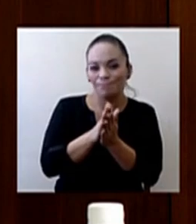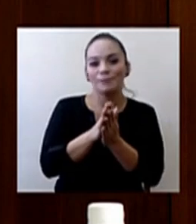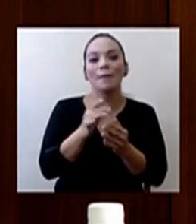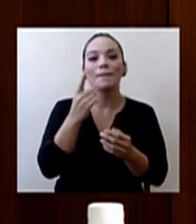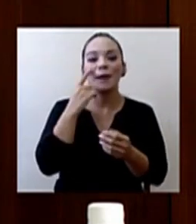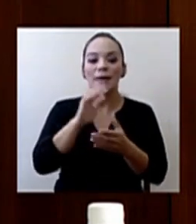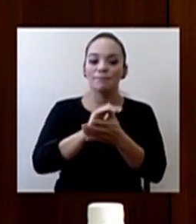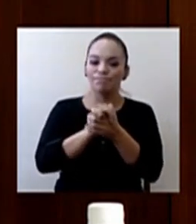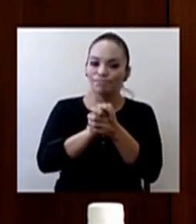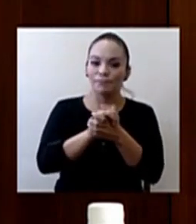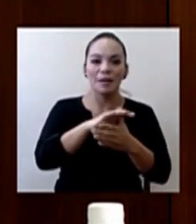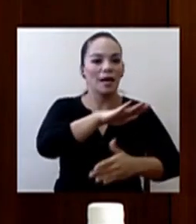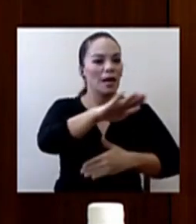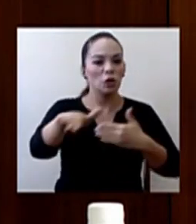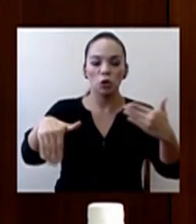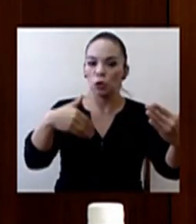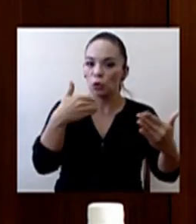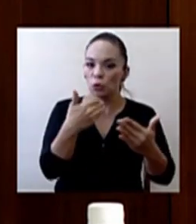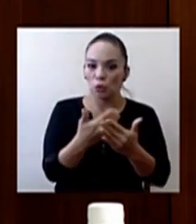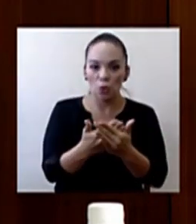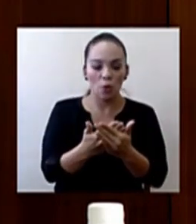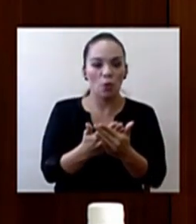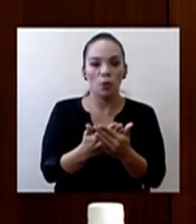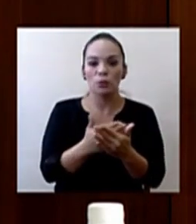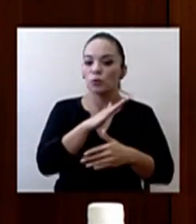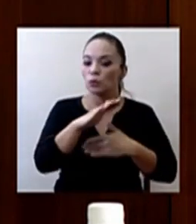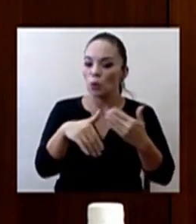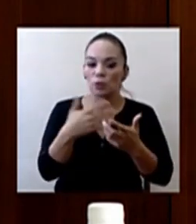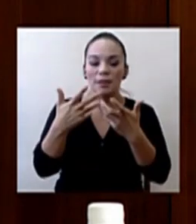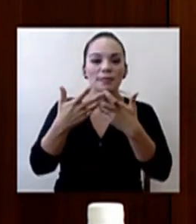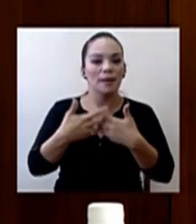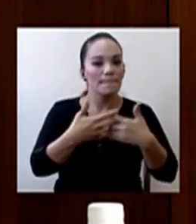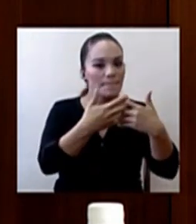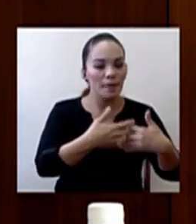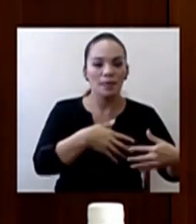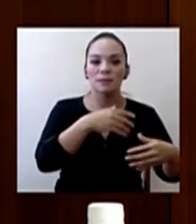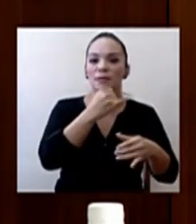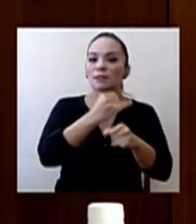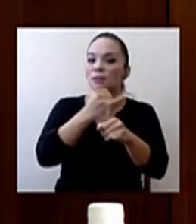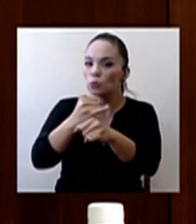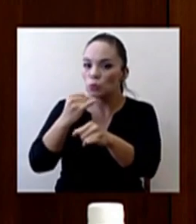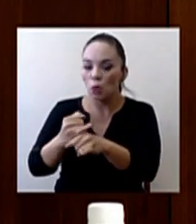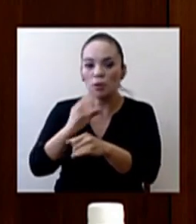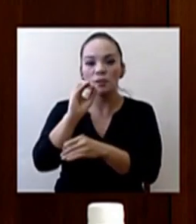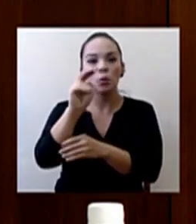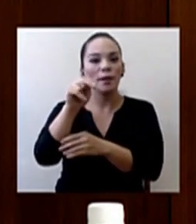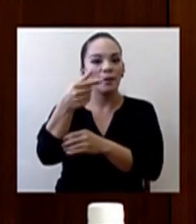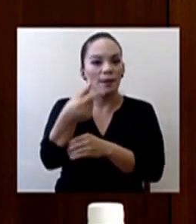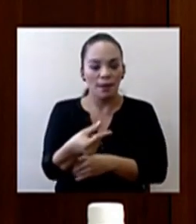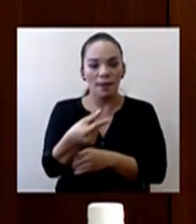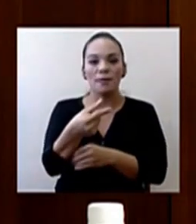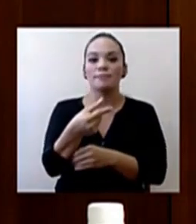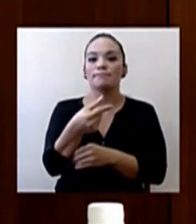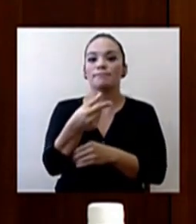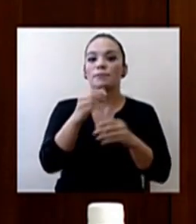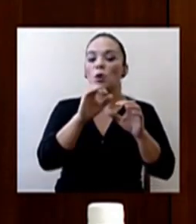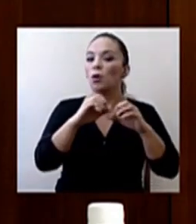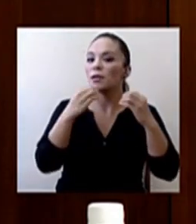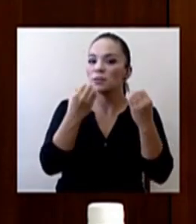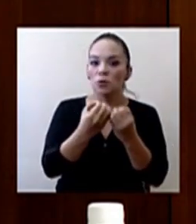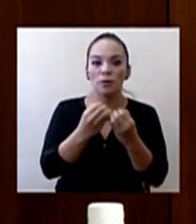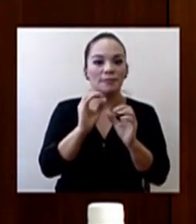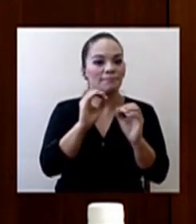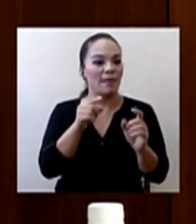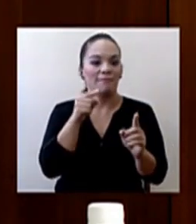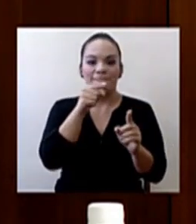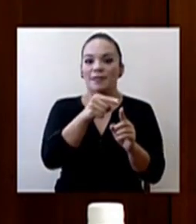esas empresas, instituciones, ONGs, organizaciones sin fines de